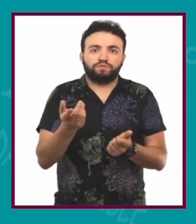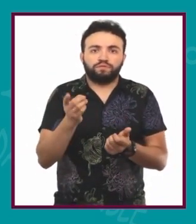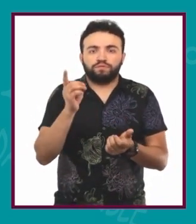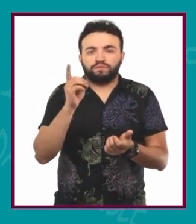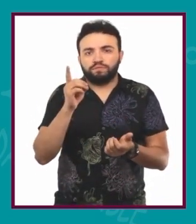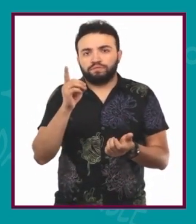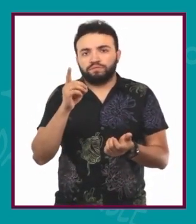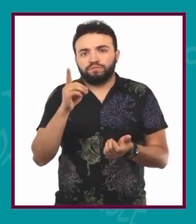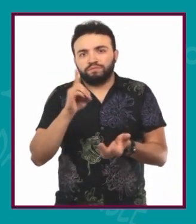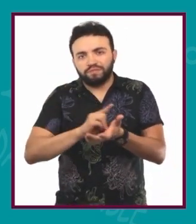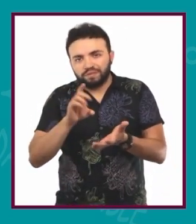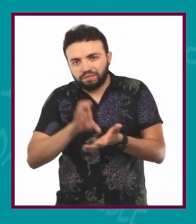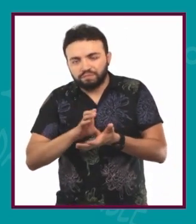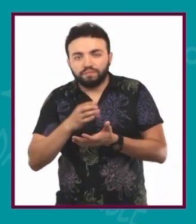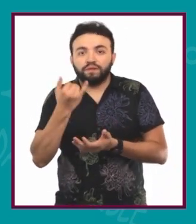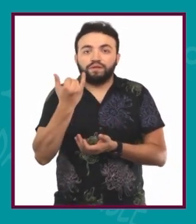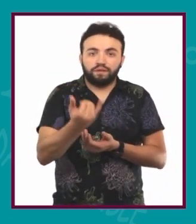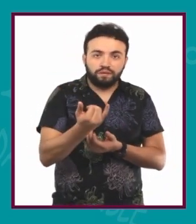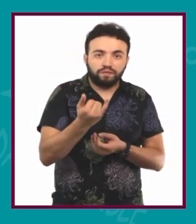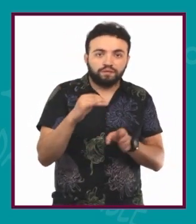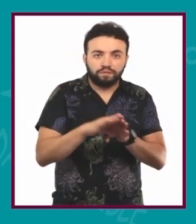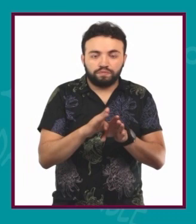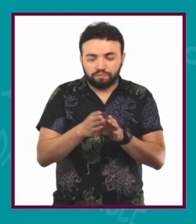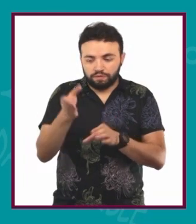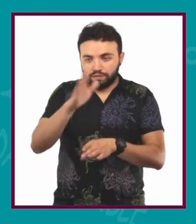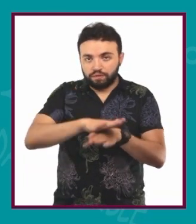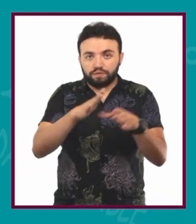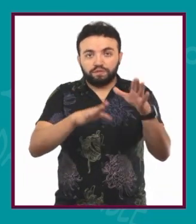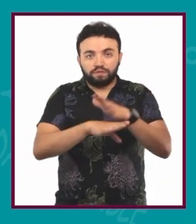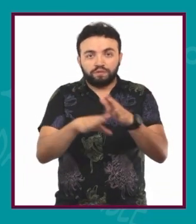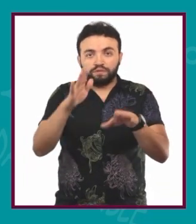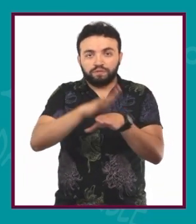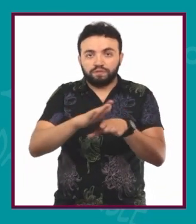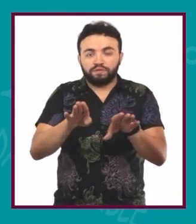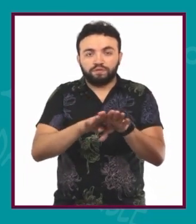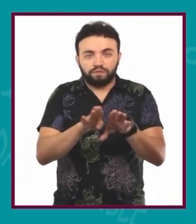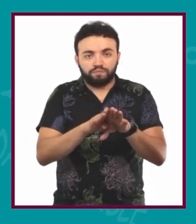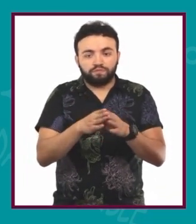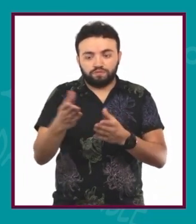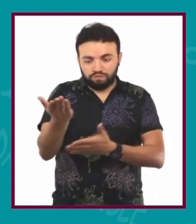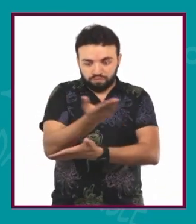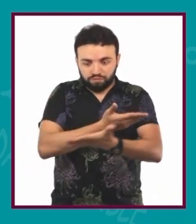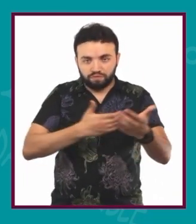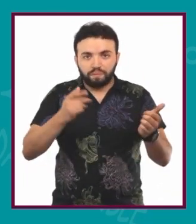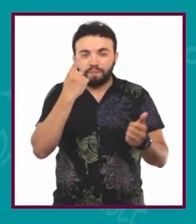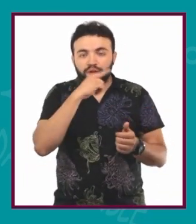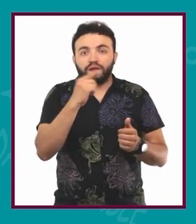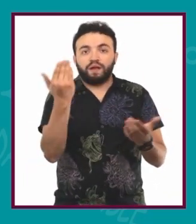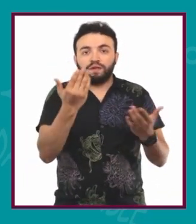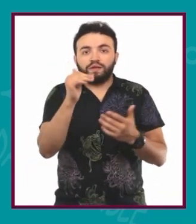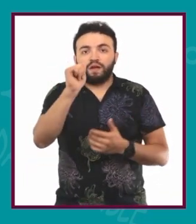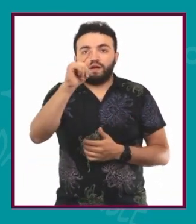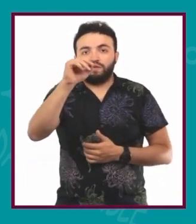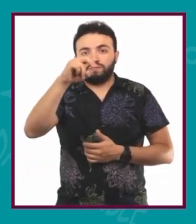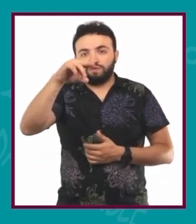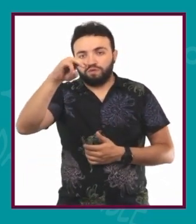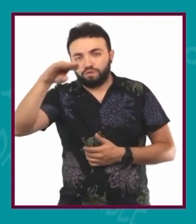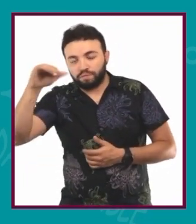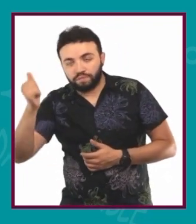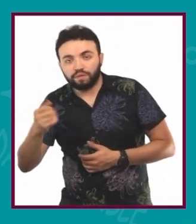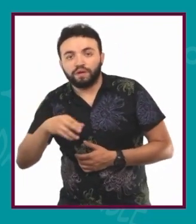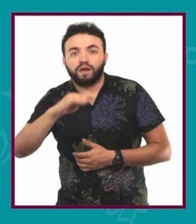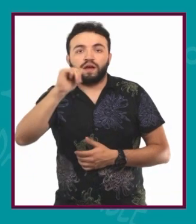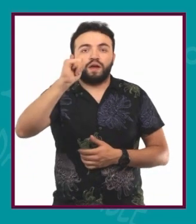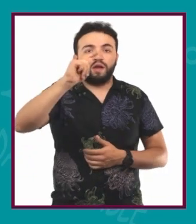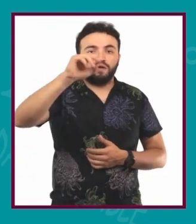distintas y construir colectivamente esas condiciones de formarnos en la autonomía, en el autogobierno, en